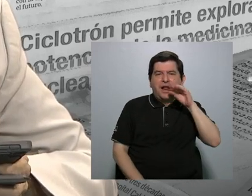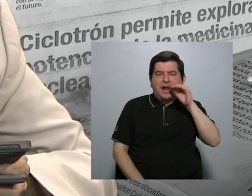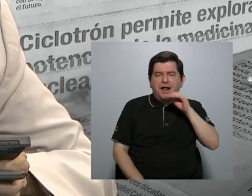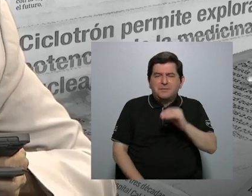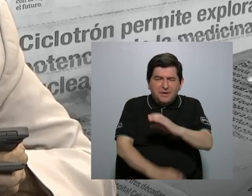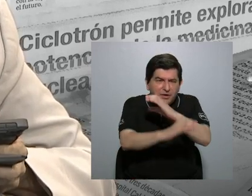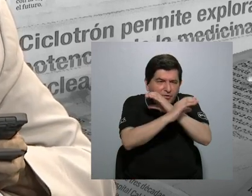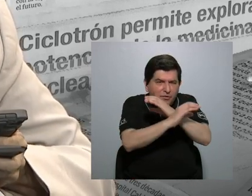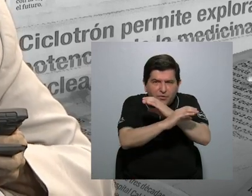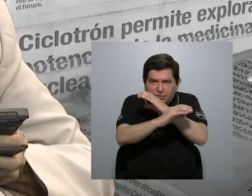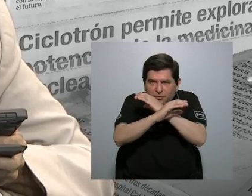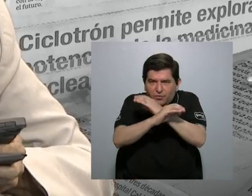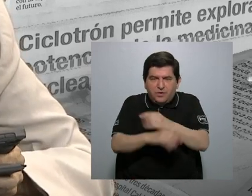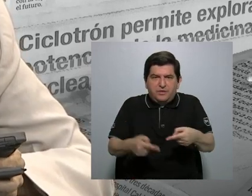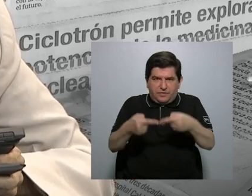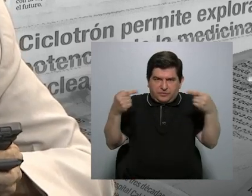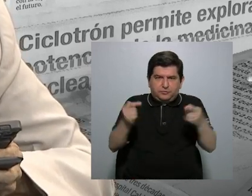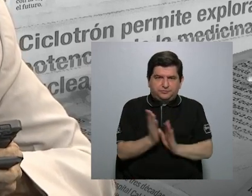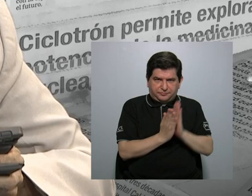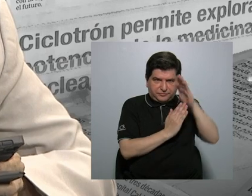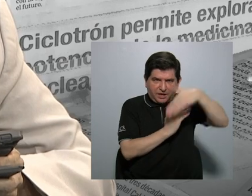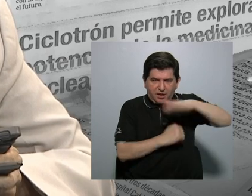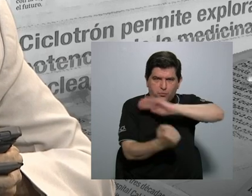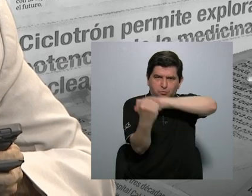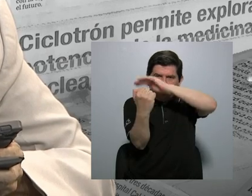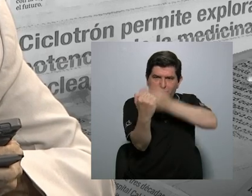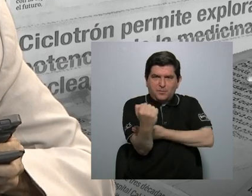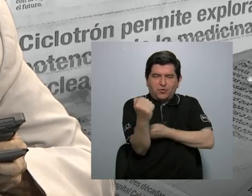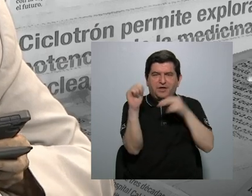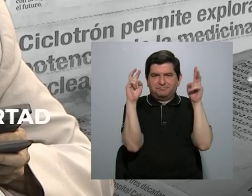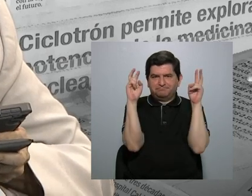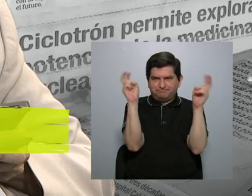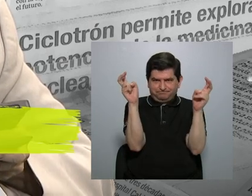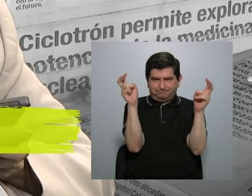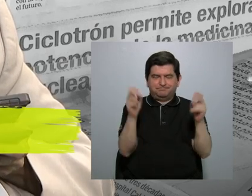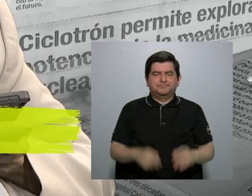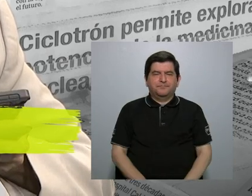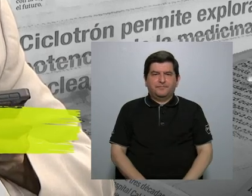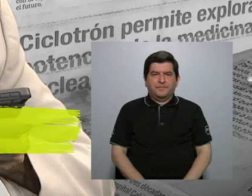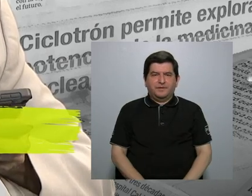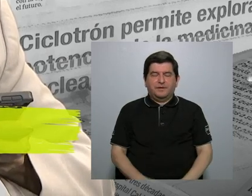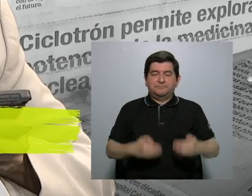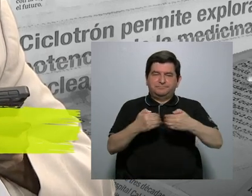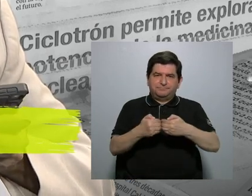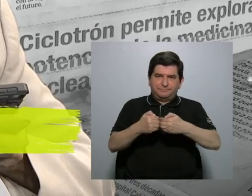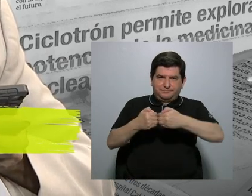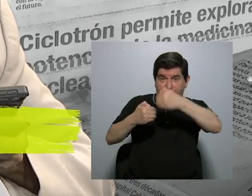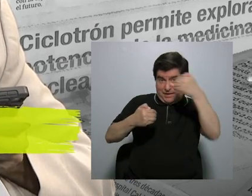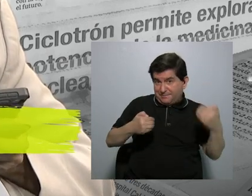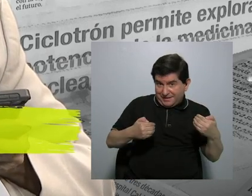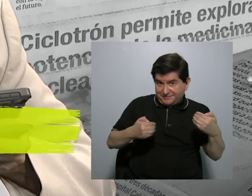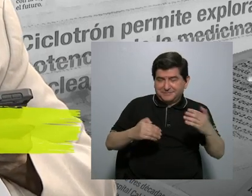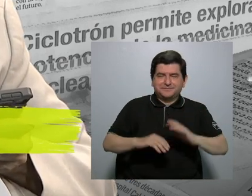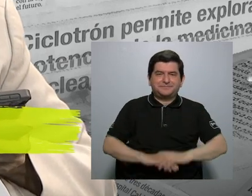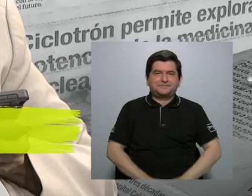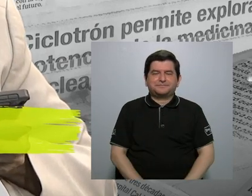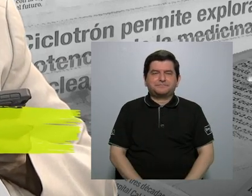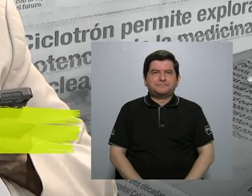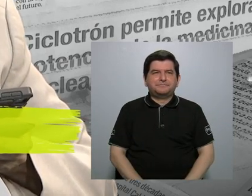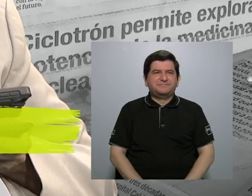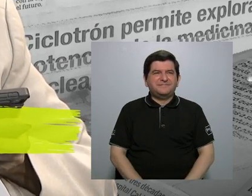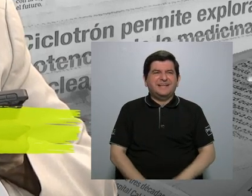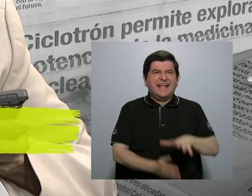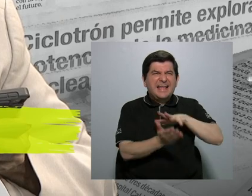contra el abuso del poder. Y aparte de eso, ¿hay un